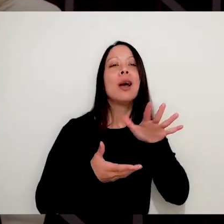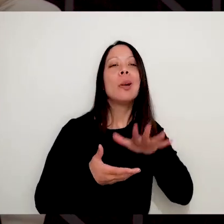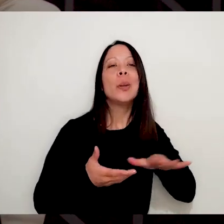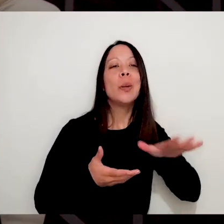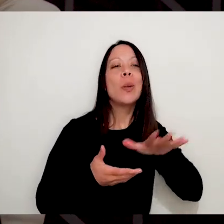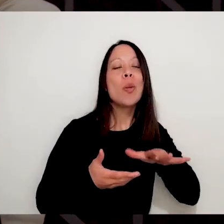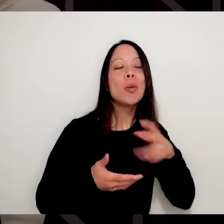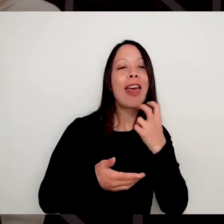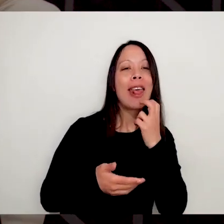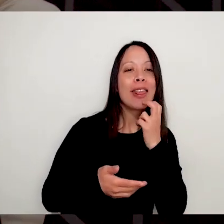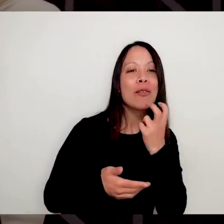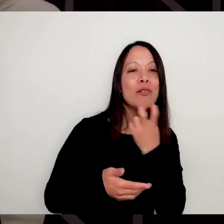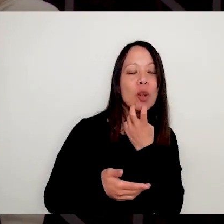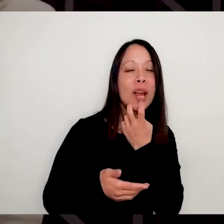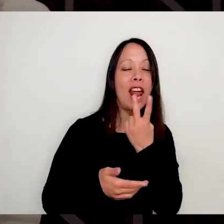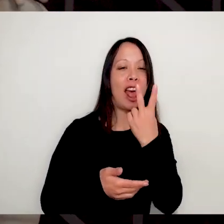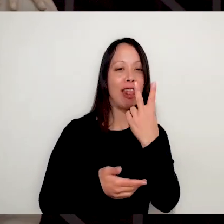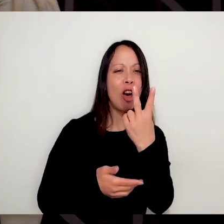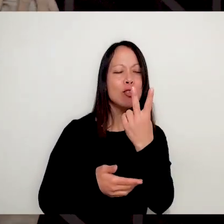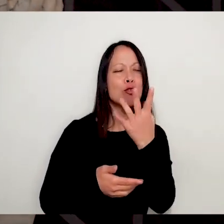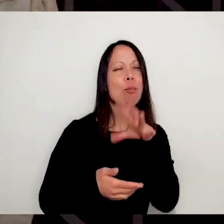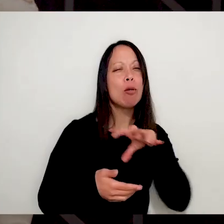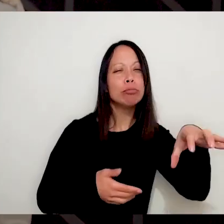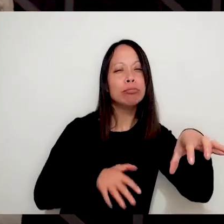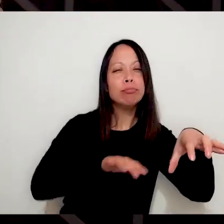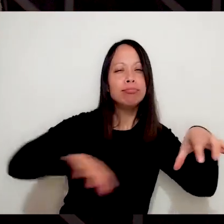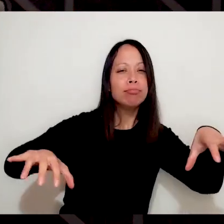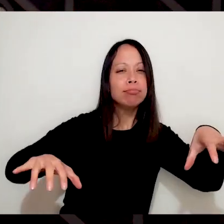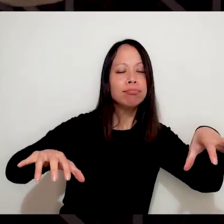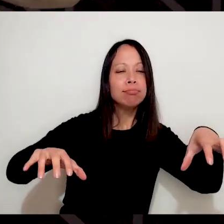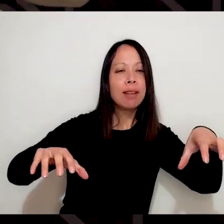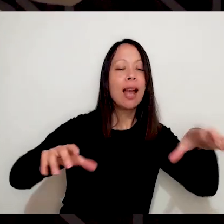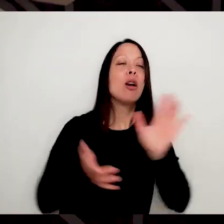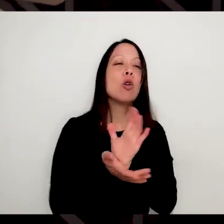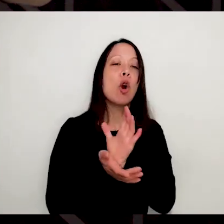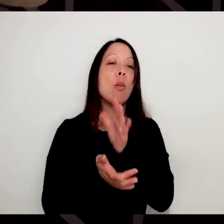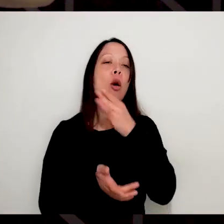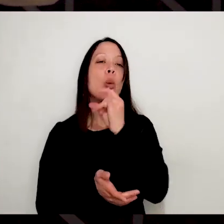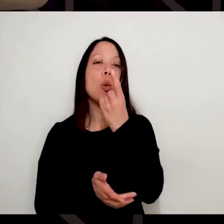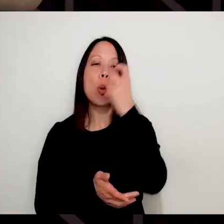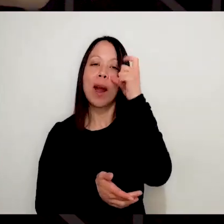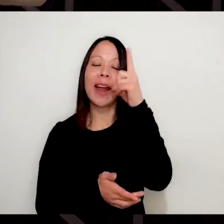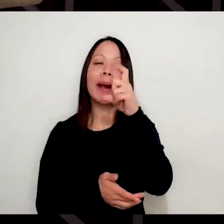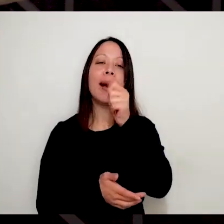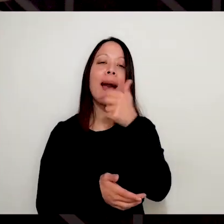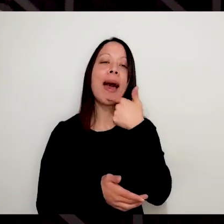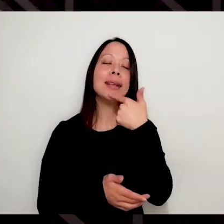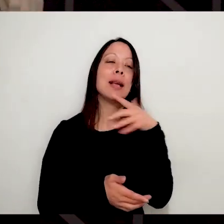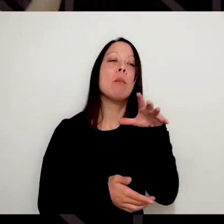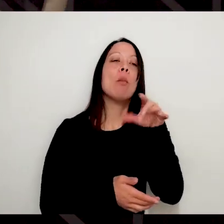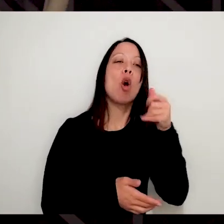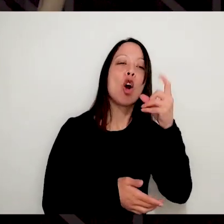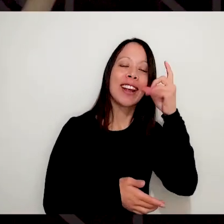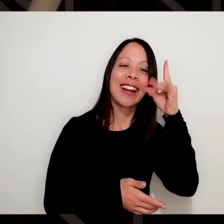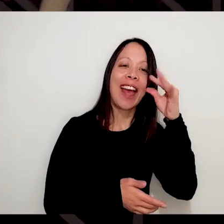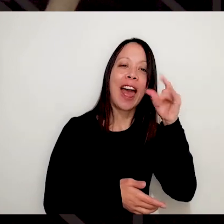comunidades bolivianas. Digo dos porque no estaban en el mismo lugar, ¿no? Como esto, más la de Cueca, más la de Morenada.